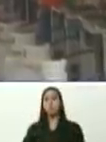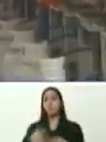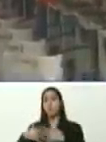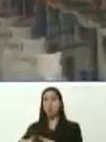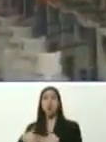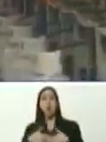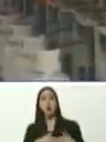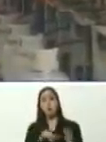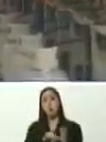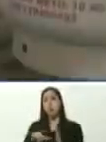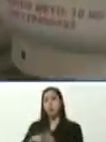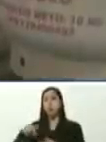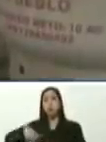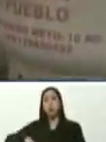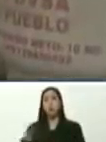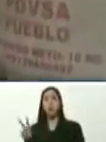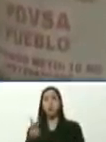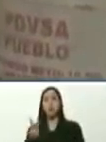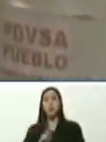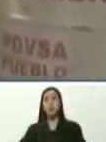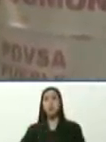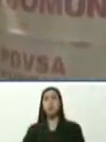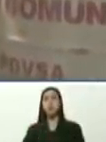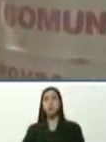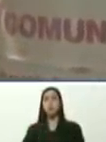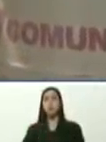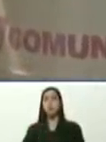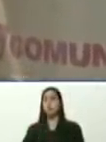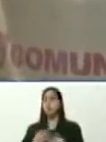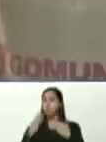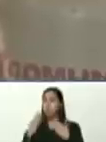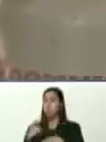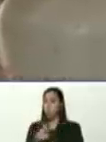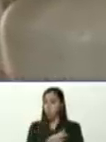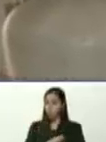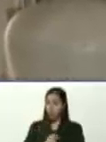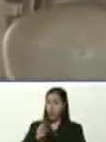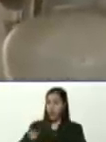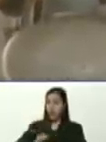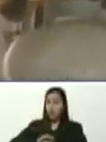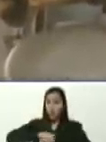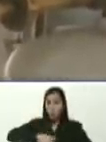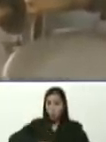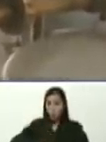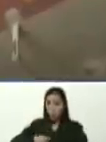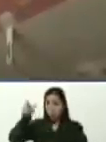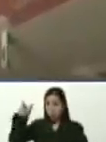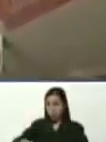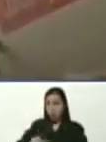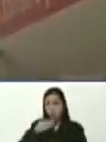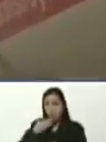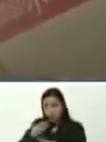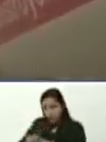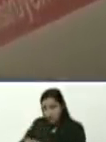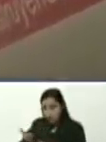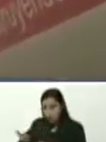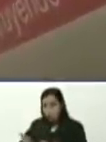estratégicas, del país, por eso te pido, gobernador Héctor Rodríguez, te pido,